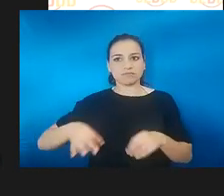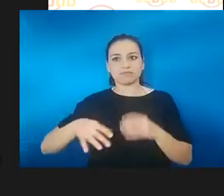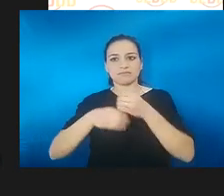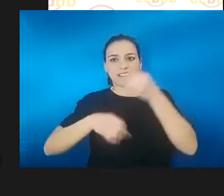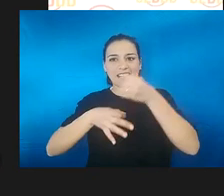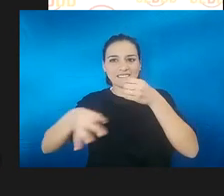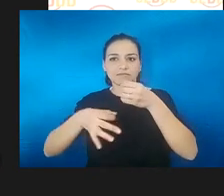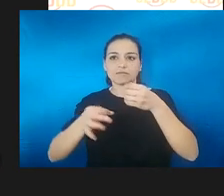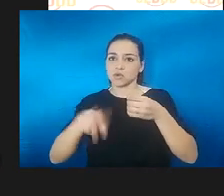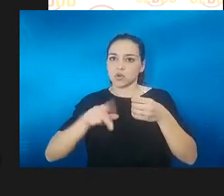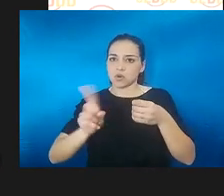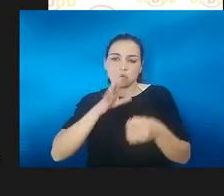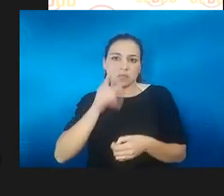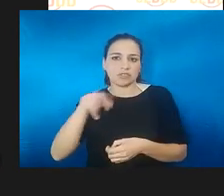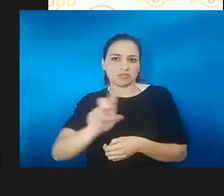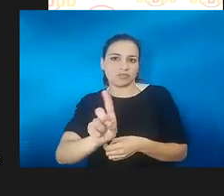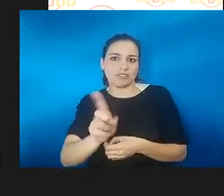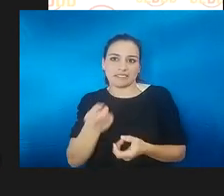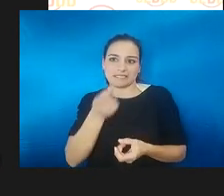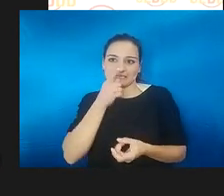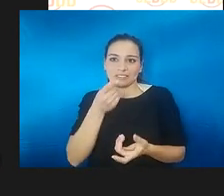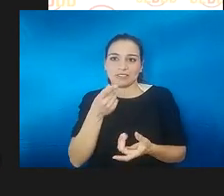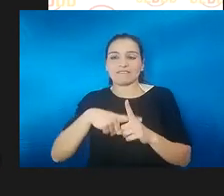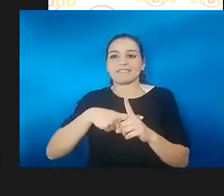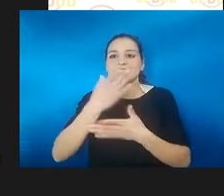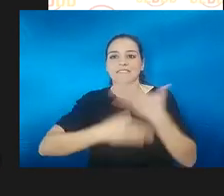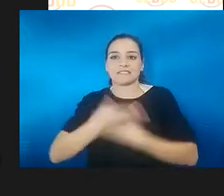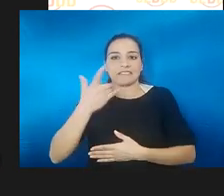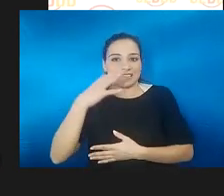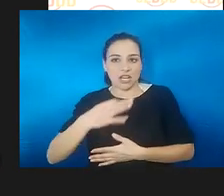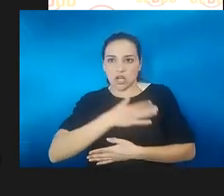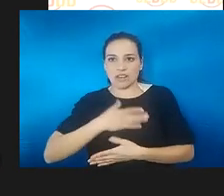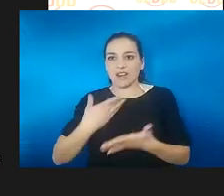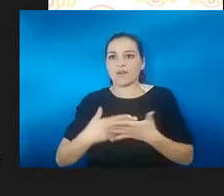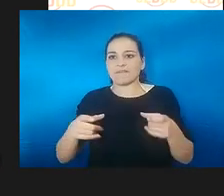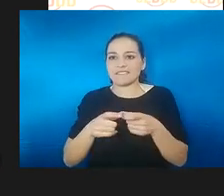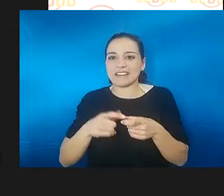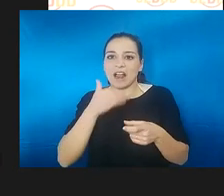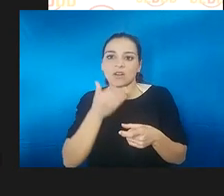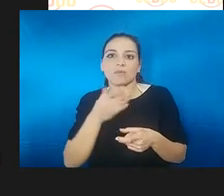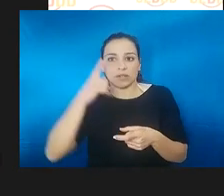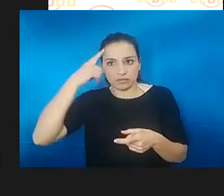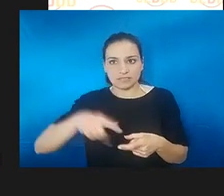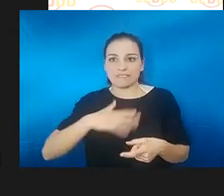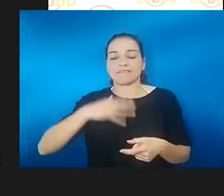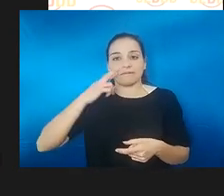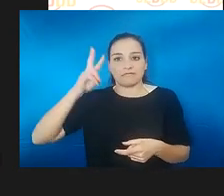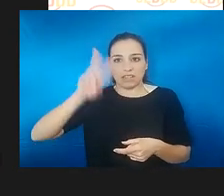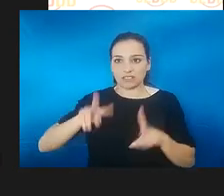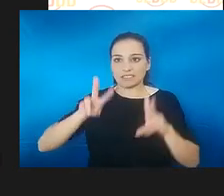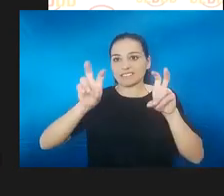un grado de discapacidad porque sí, ni siquiera quiero tener ni un carnet ni nada parecido. Simplemente quería que